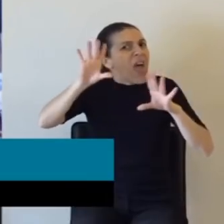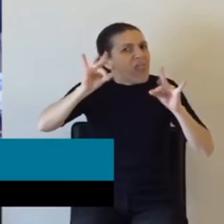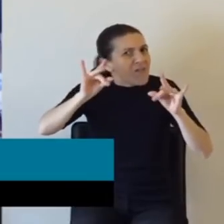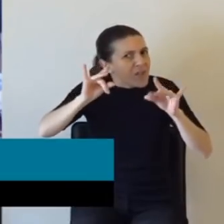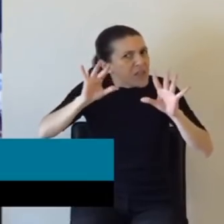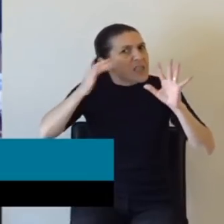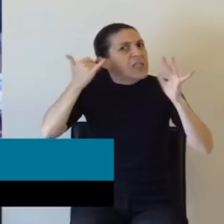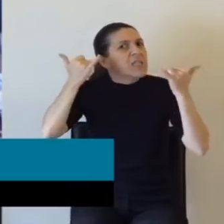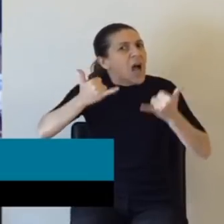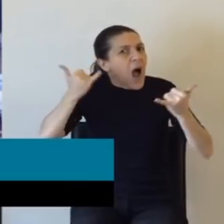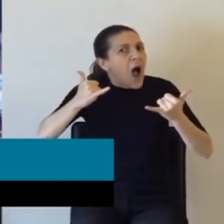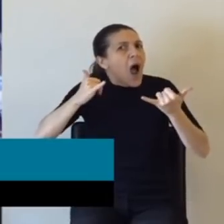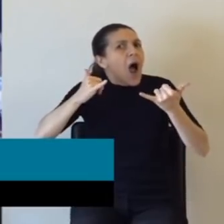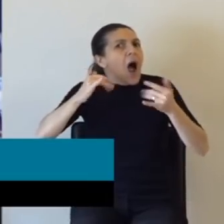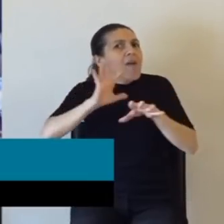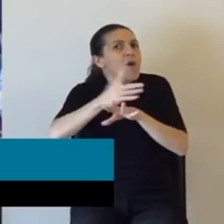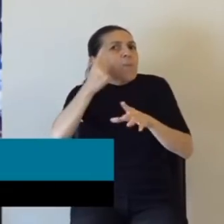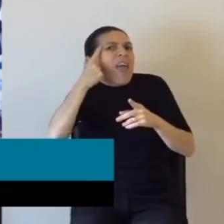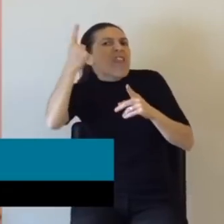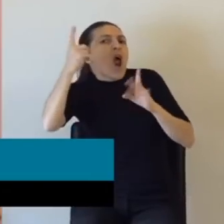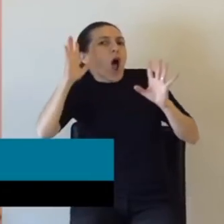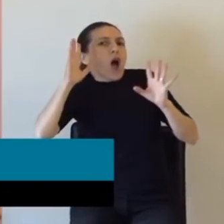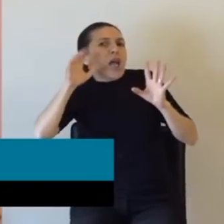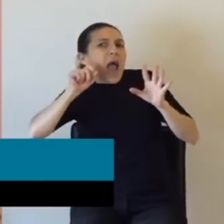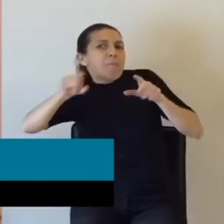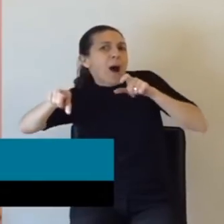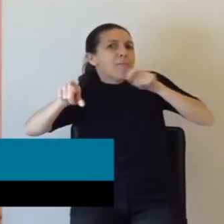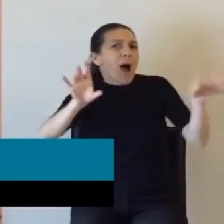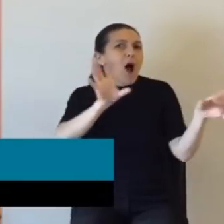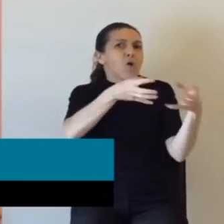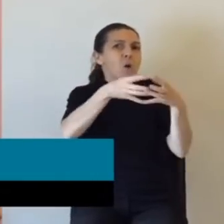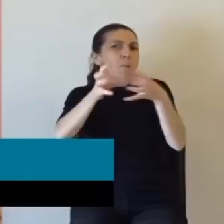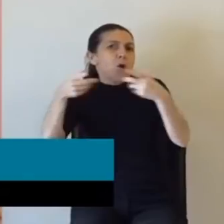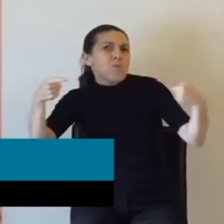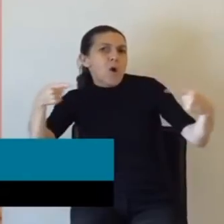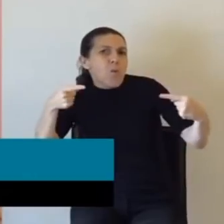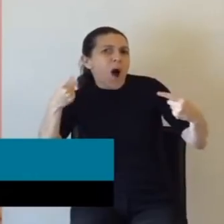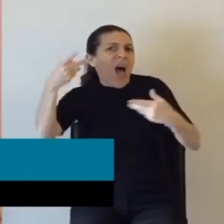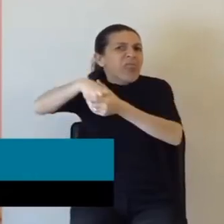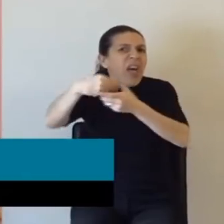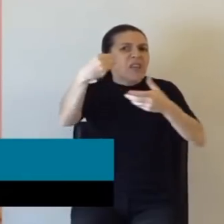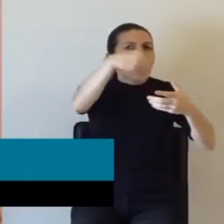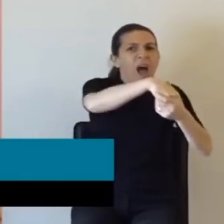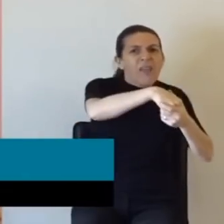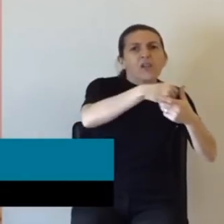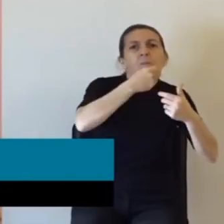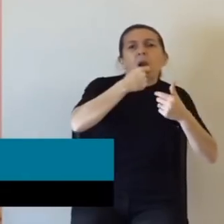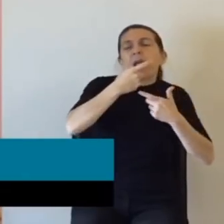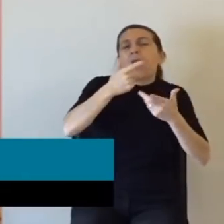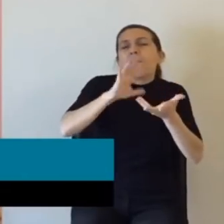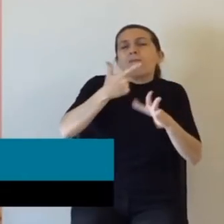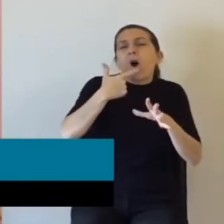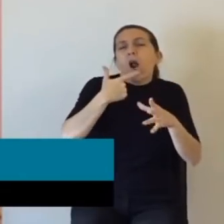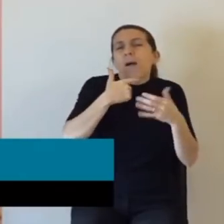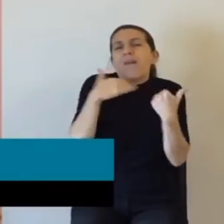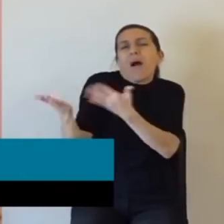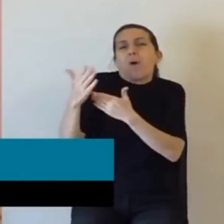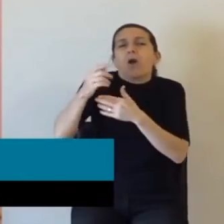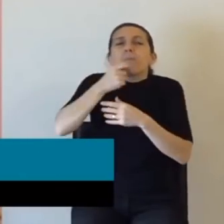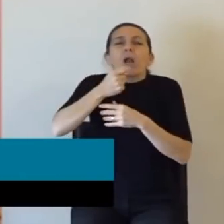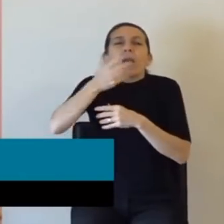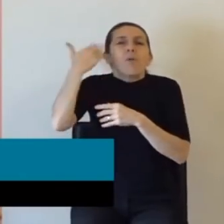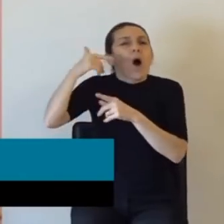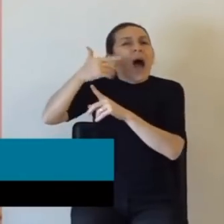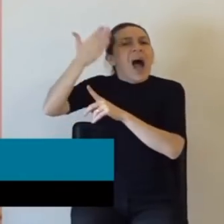hacen amalgamas ideológicas donde se mezclan genocidas, como Capdevila, que costó muchísimo